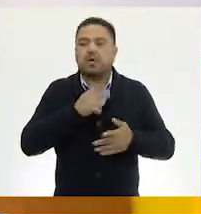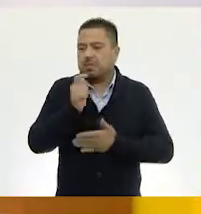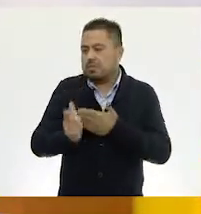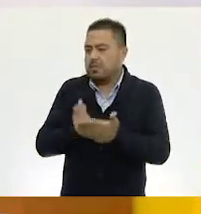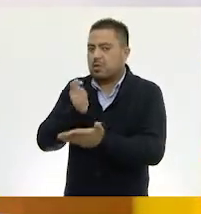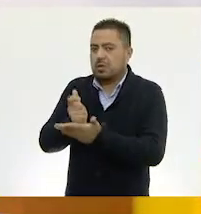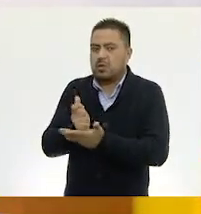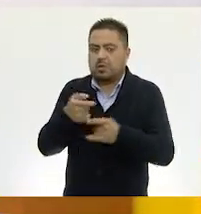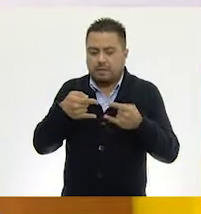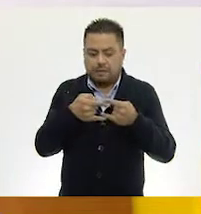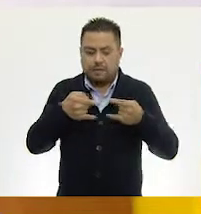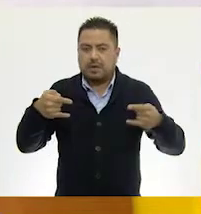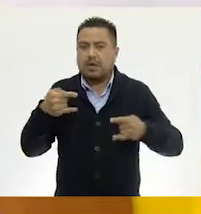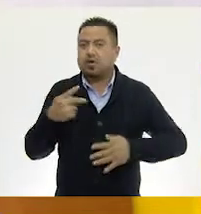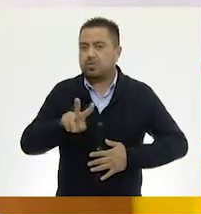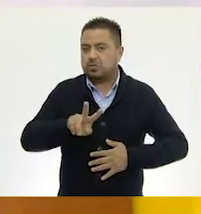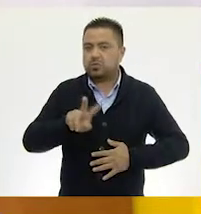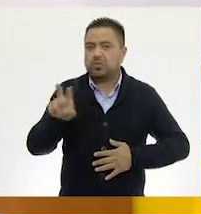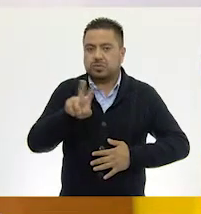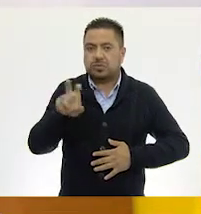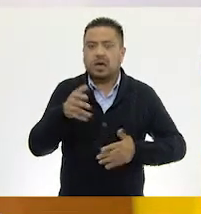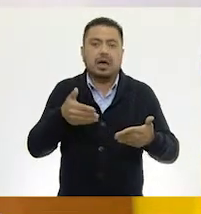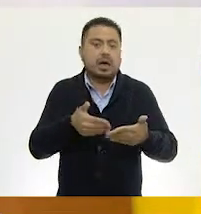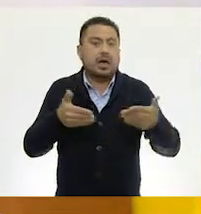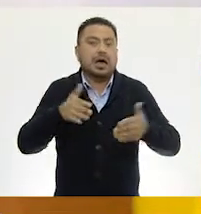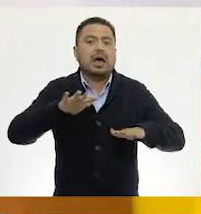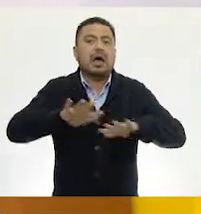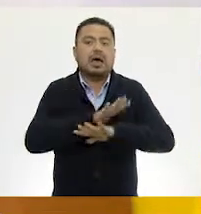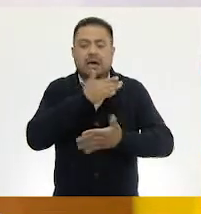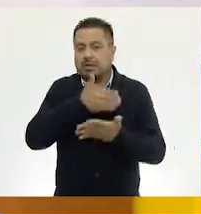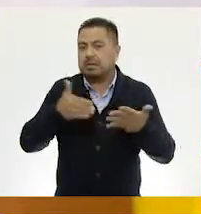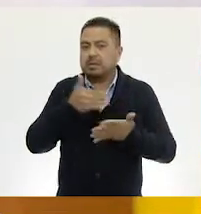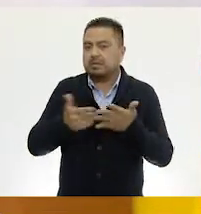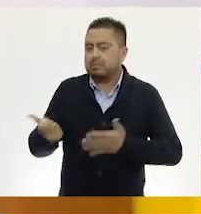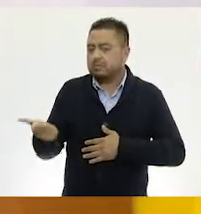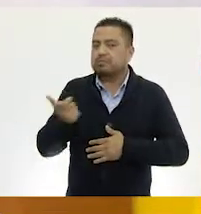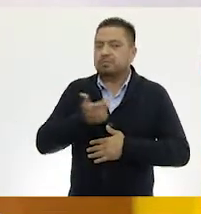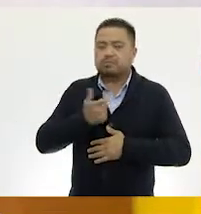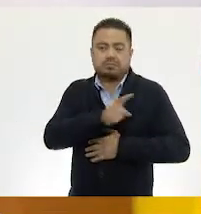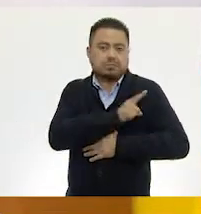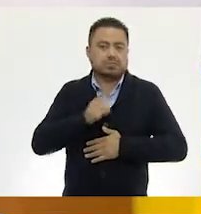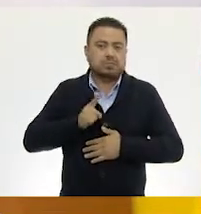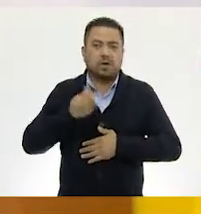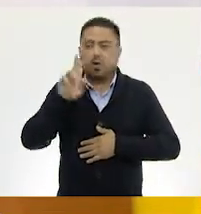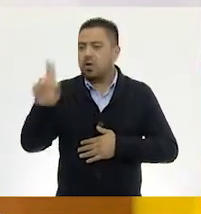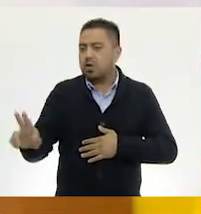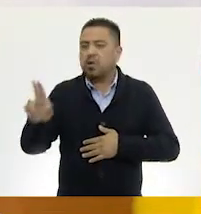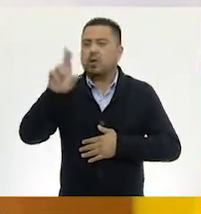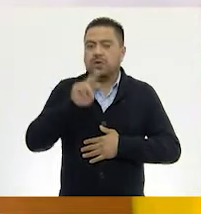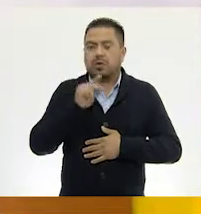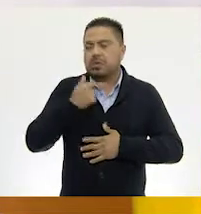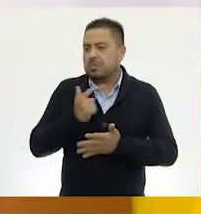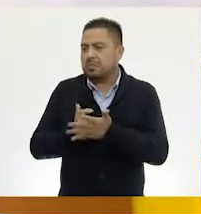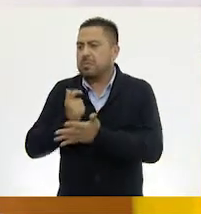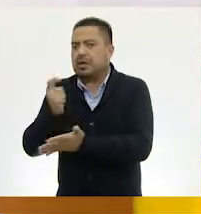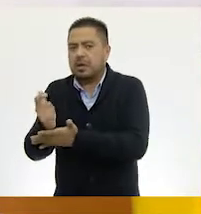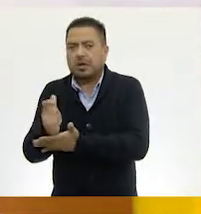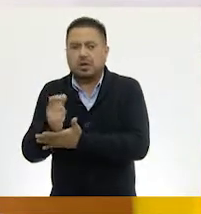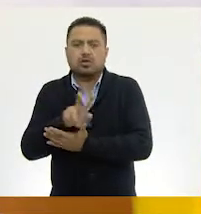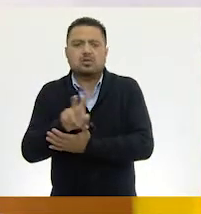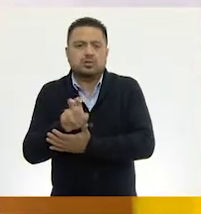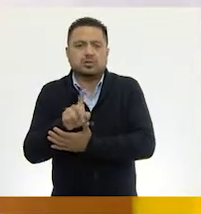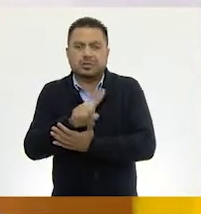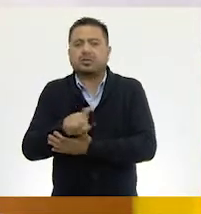con un billete de 200. Entonces, de cambio, me tenía que haber dado, yo gasté 80 y pagué con uno de 200, 120.